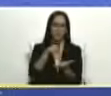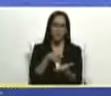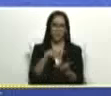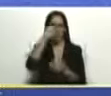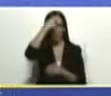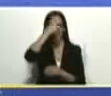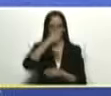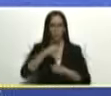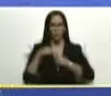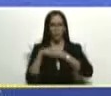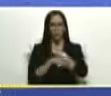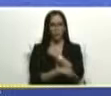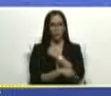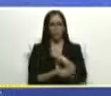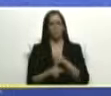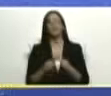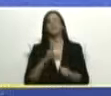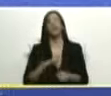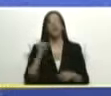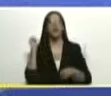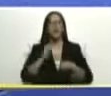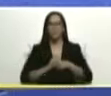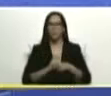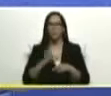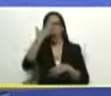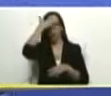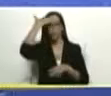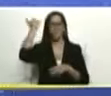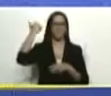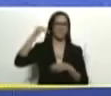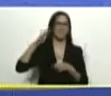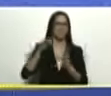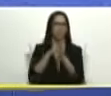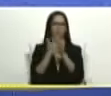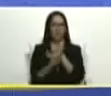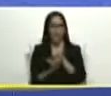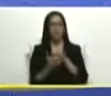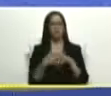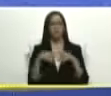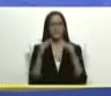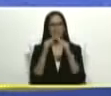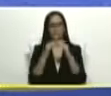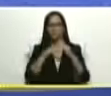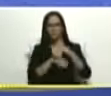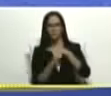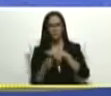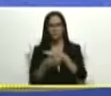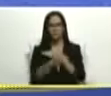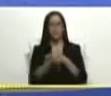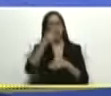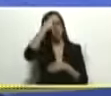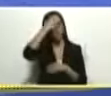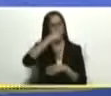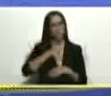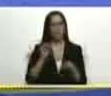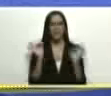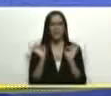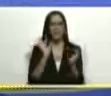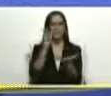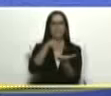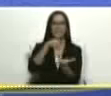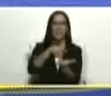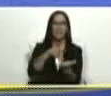profundidad del pueblo que está más abandonado más olvidado en los barrios en caceríos Padrino ese pueblo que nadie le llega